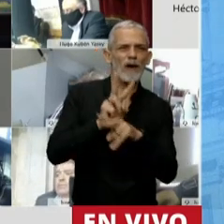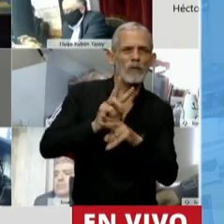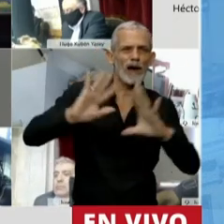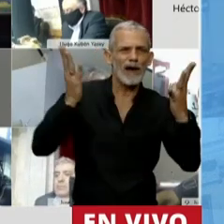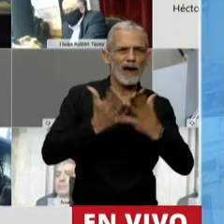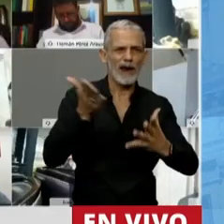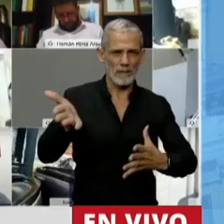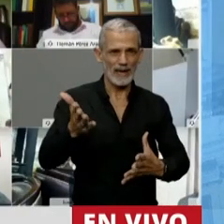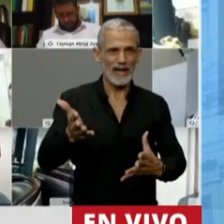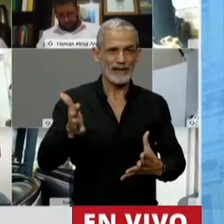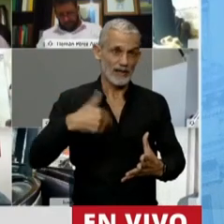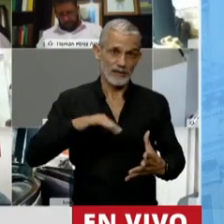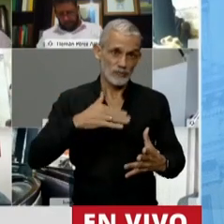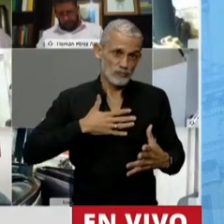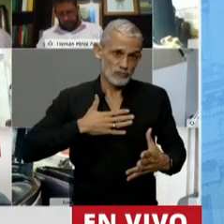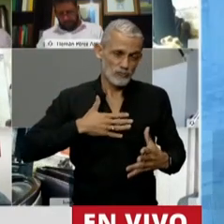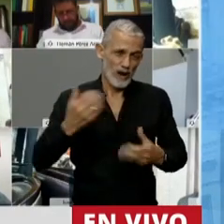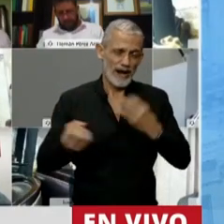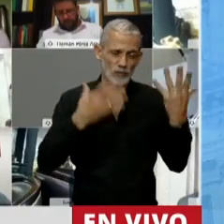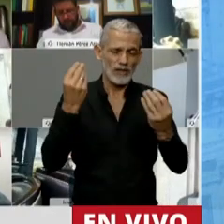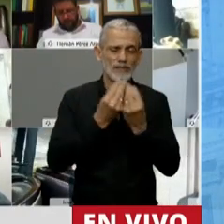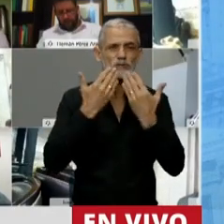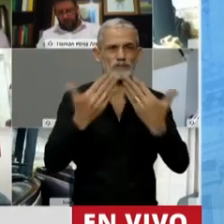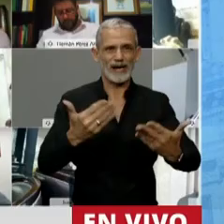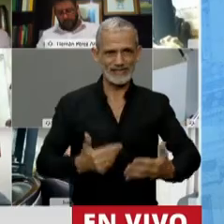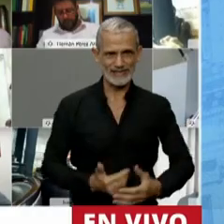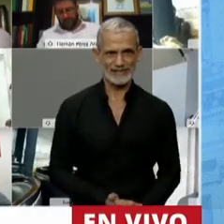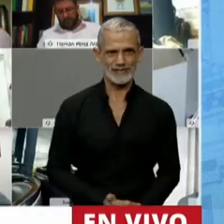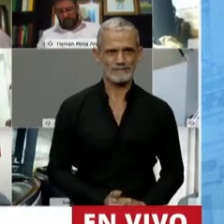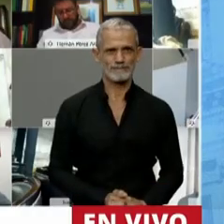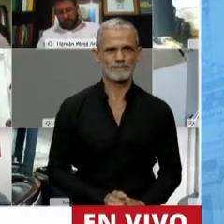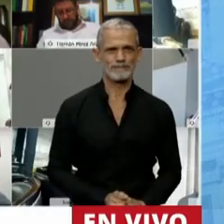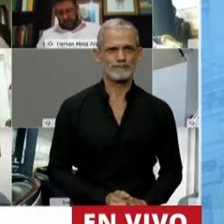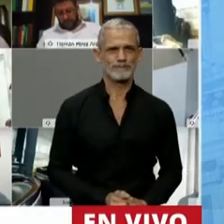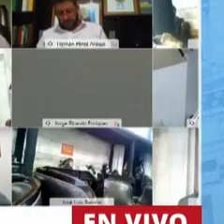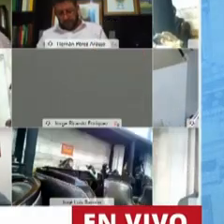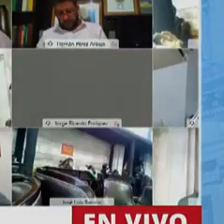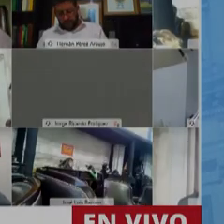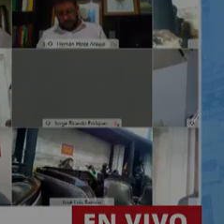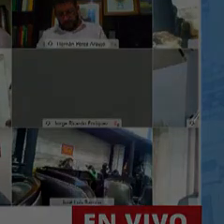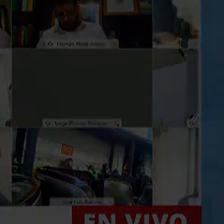que es nuestro medio ambiente. Muchas gracias, Presidente. Gracias.